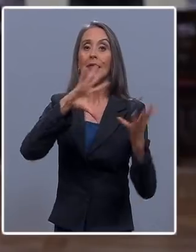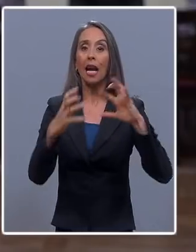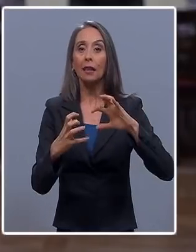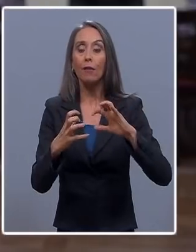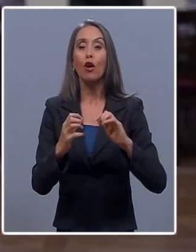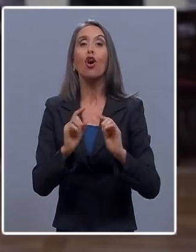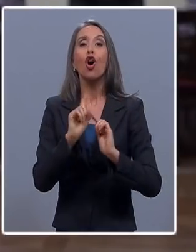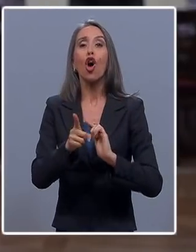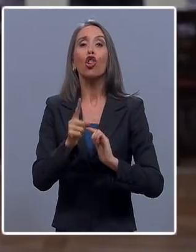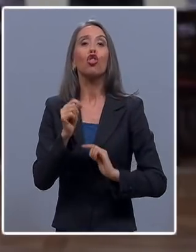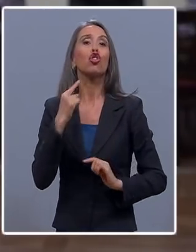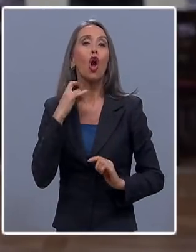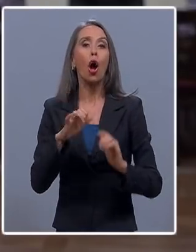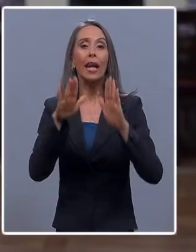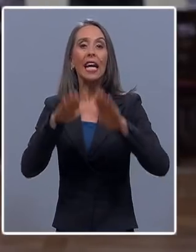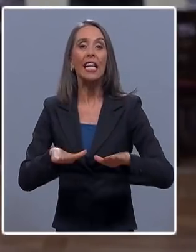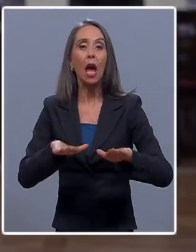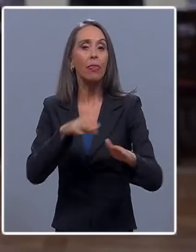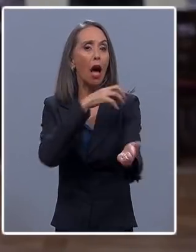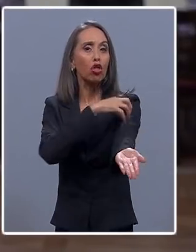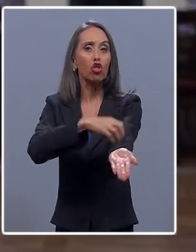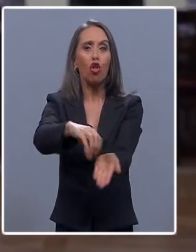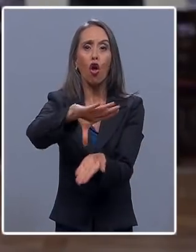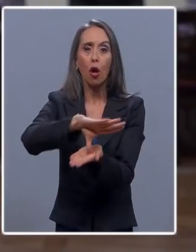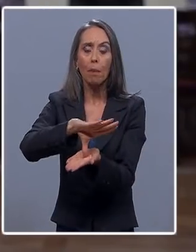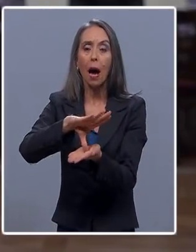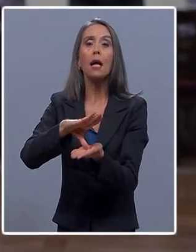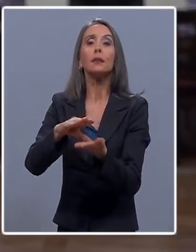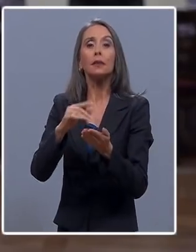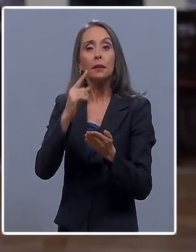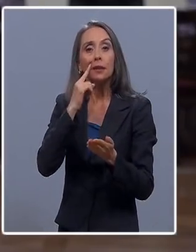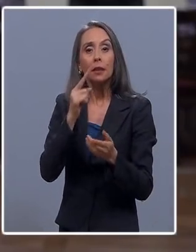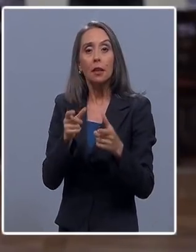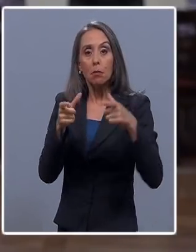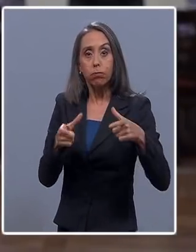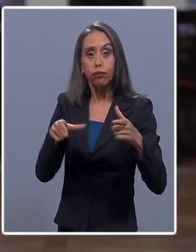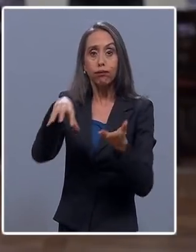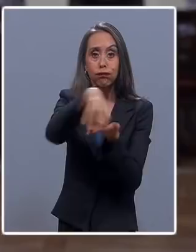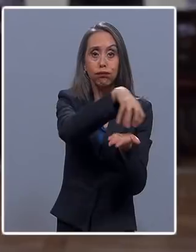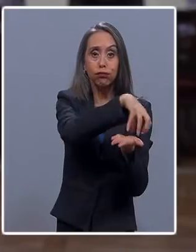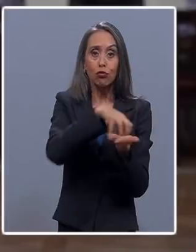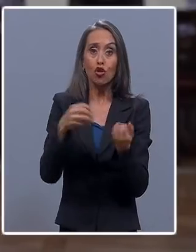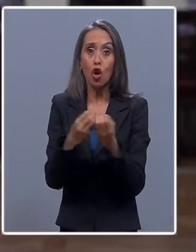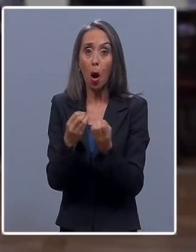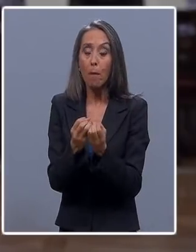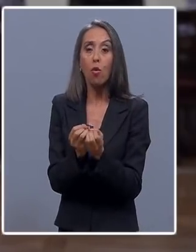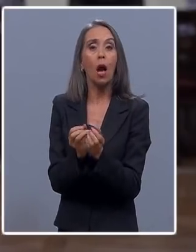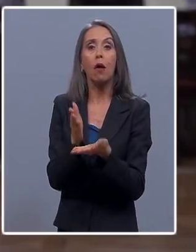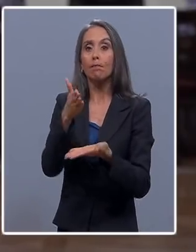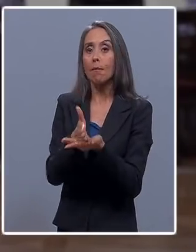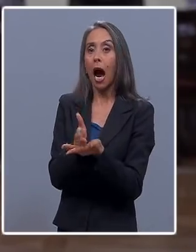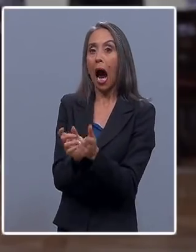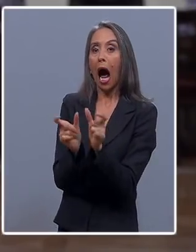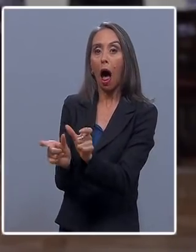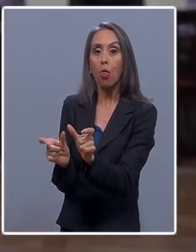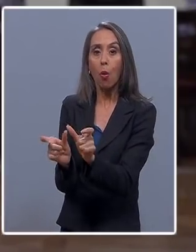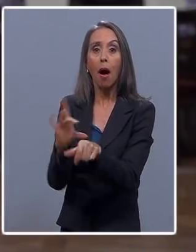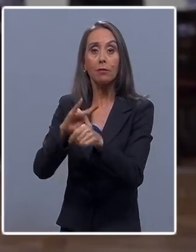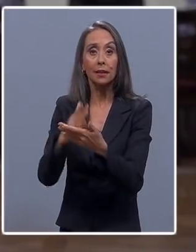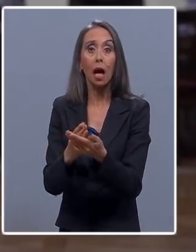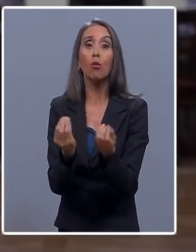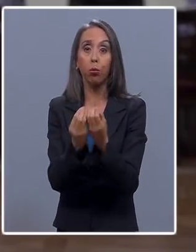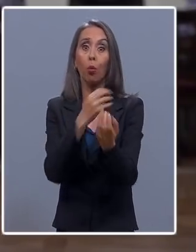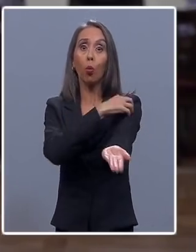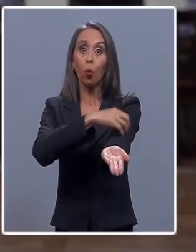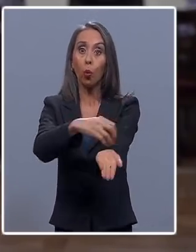queda en todo el país, a establecer aduanas y cordones sanitarios en muchas comunas y regiones de nuestro país, a